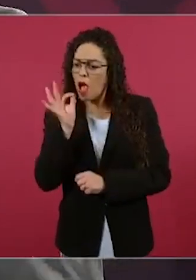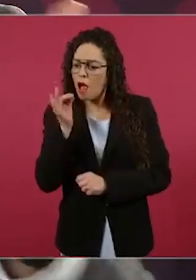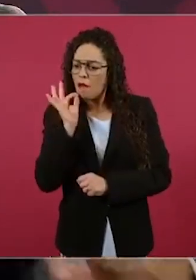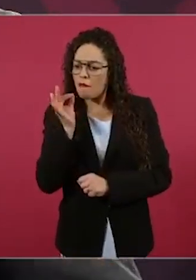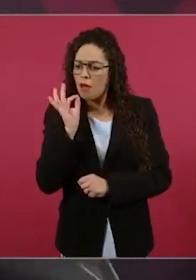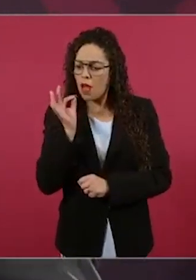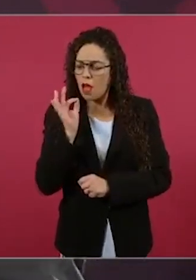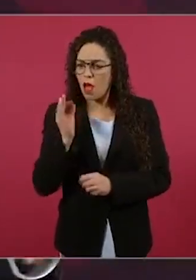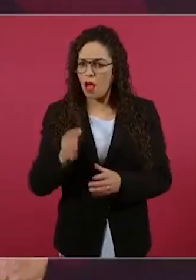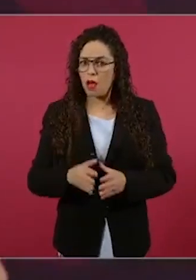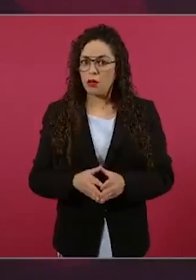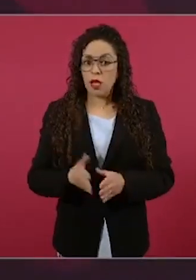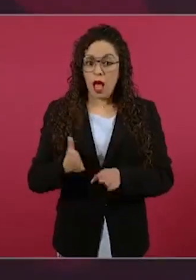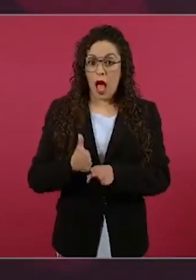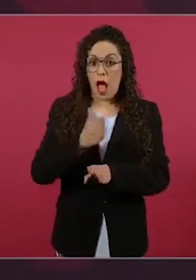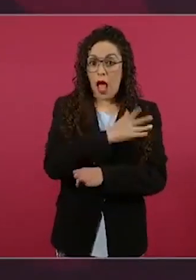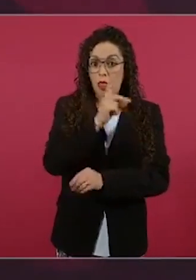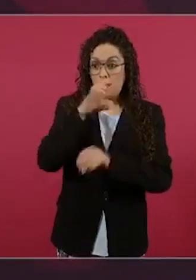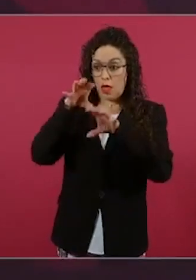eso antes de que lo detuvieran.